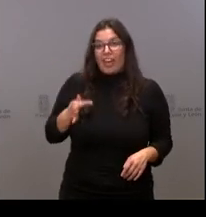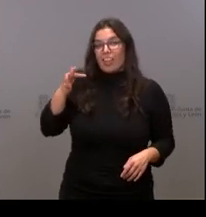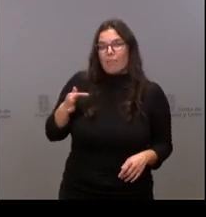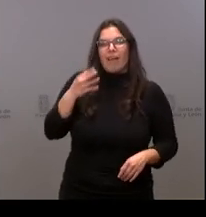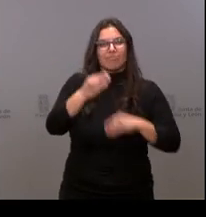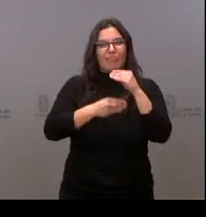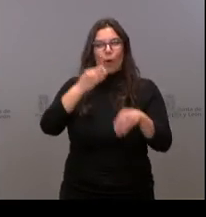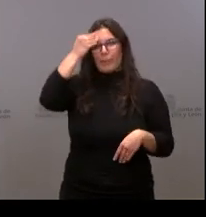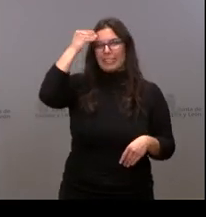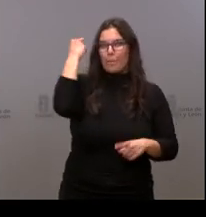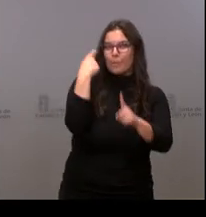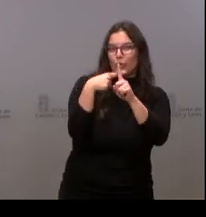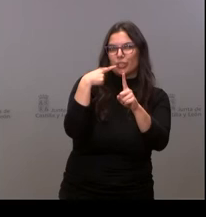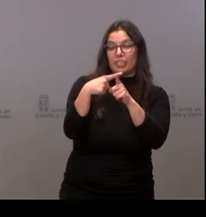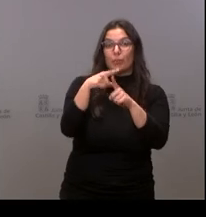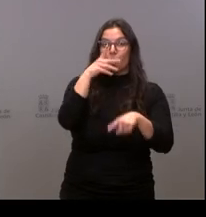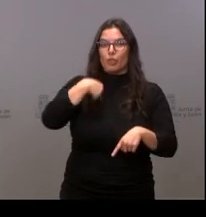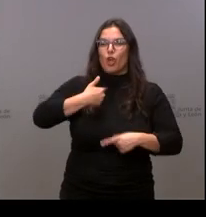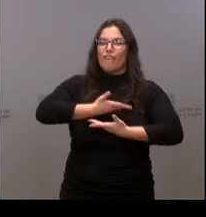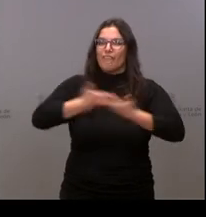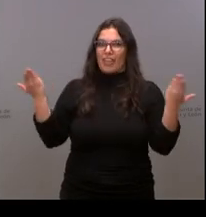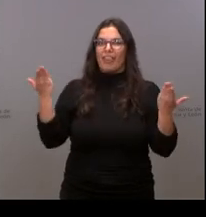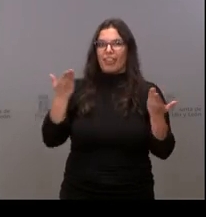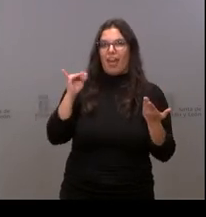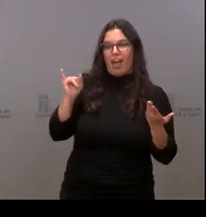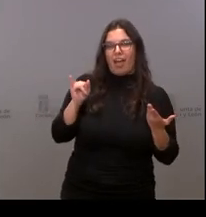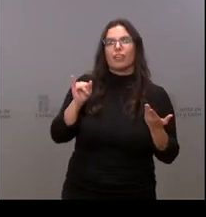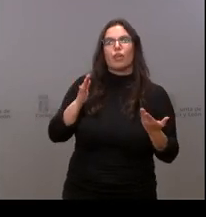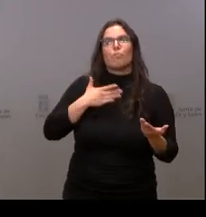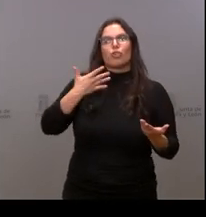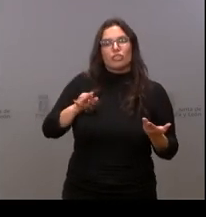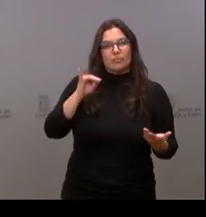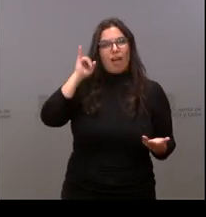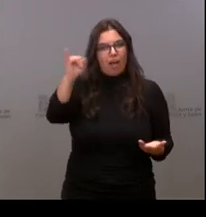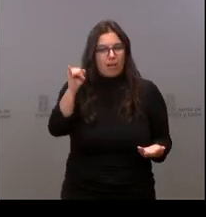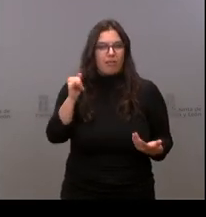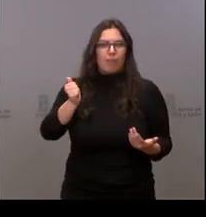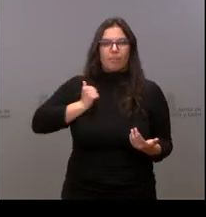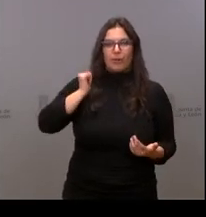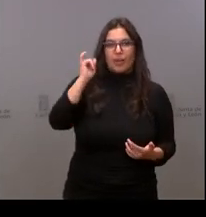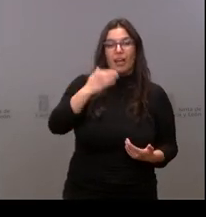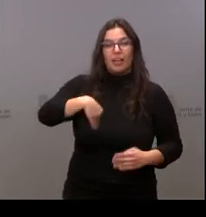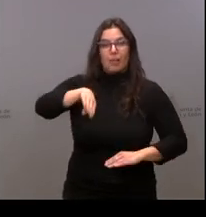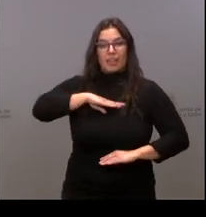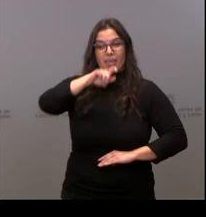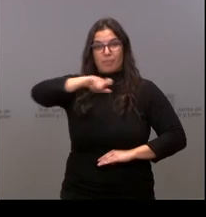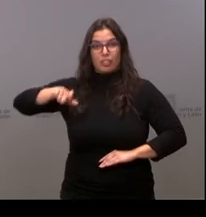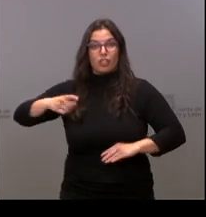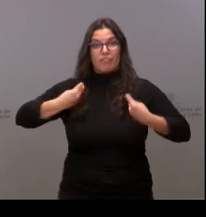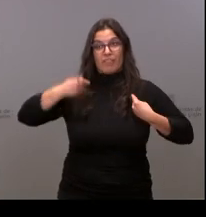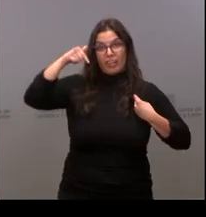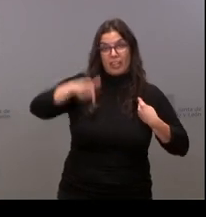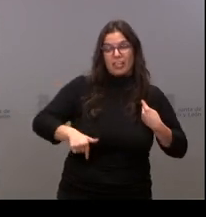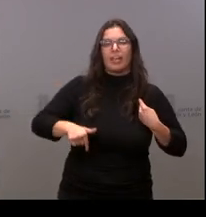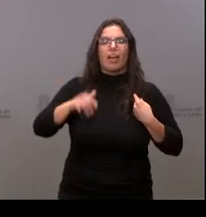optimismo, porque yo creo en esta tierra, creo en vuestras posibilidades, creo en la capacidad de las personas que tenéis